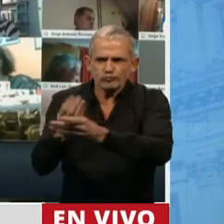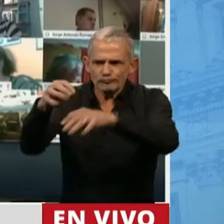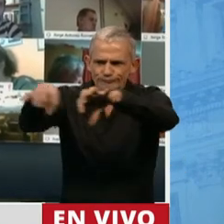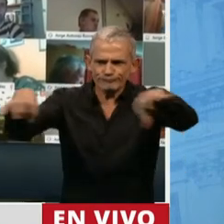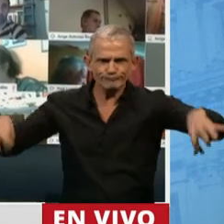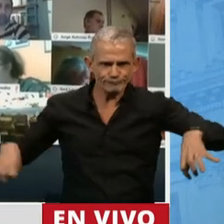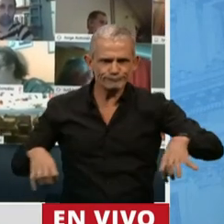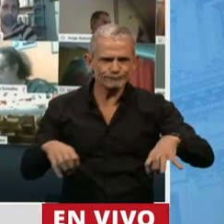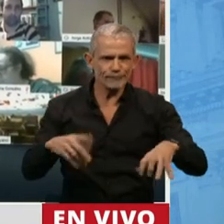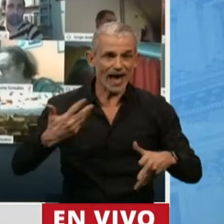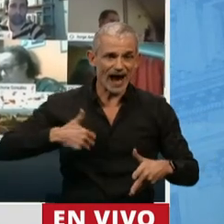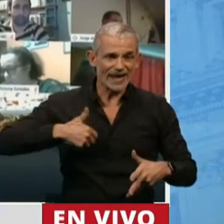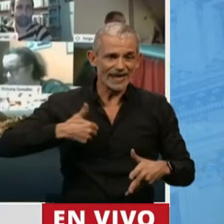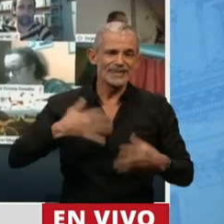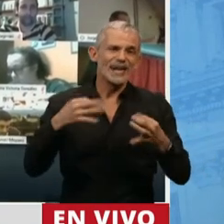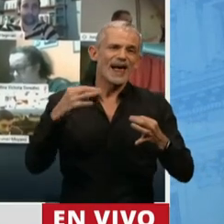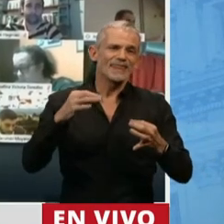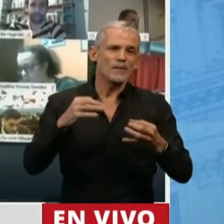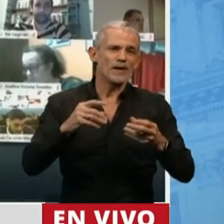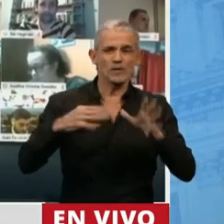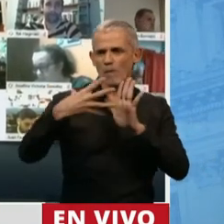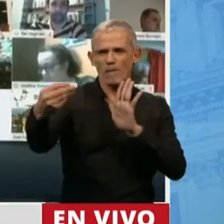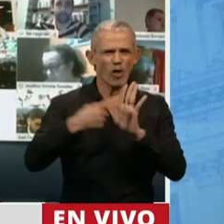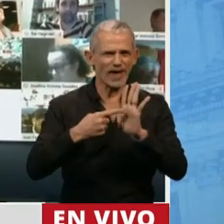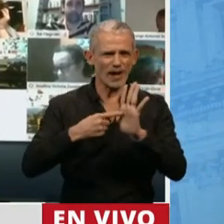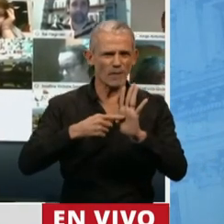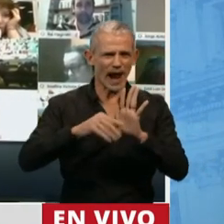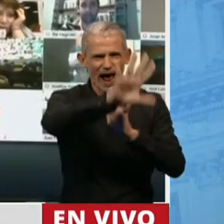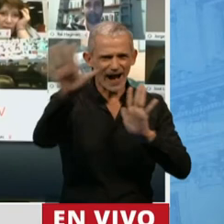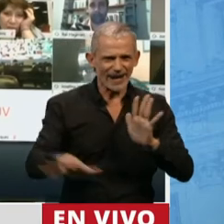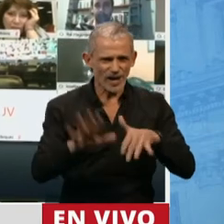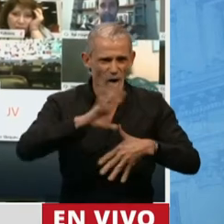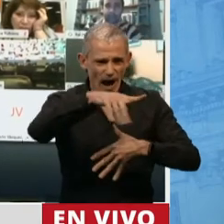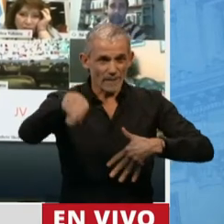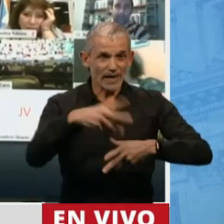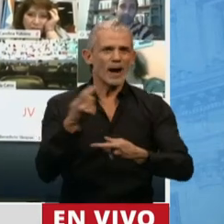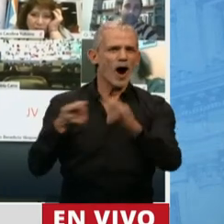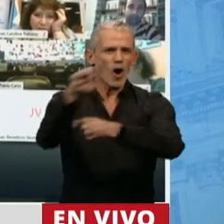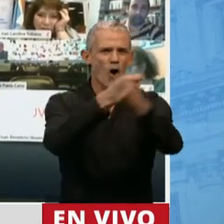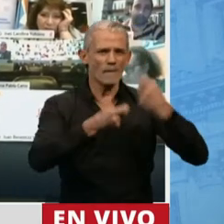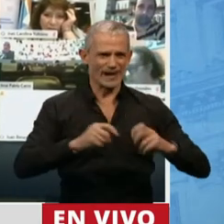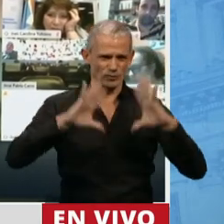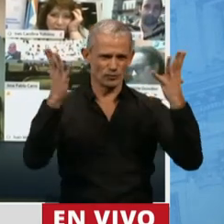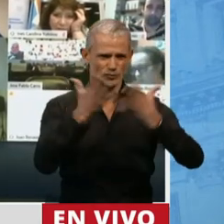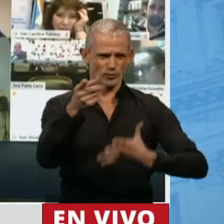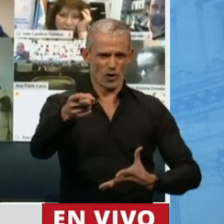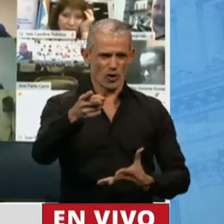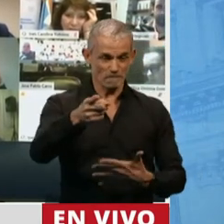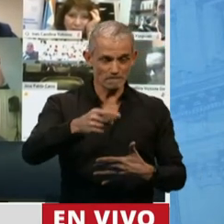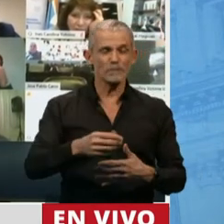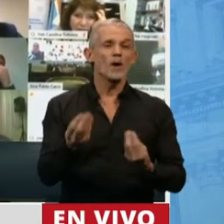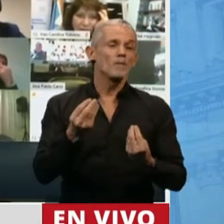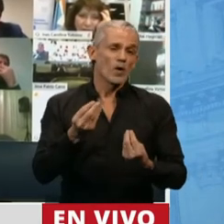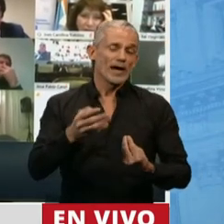necesitamos que Argentina sea una referente regional para fomentar el comercio internacional. ¿Por qué? Porque a